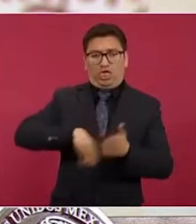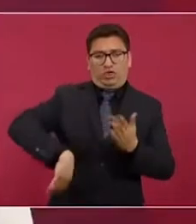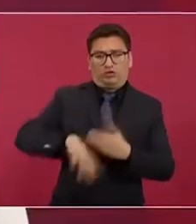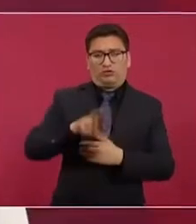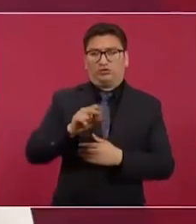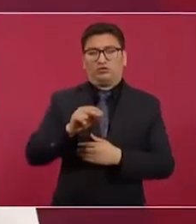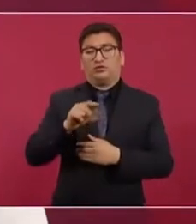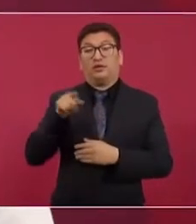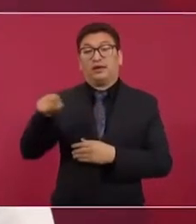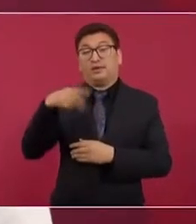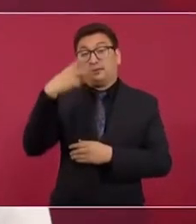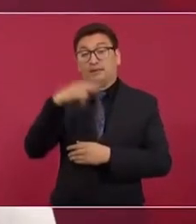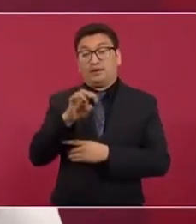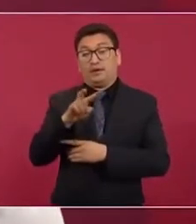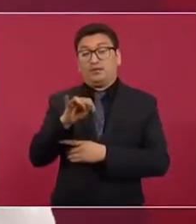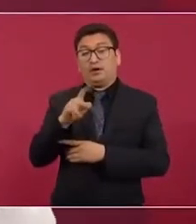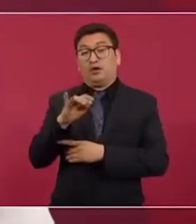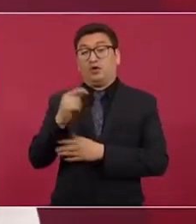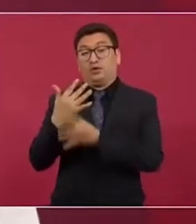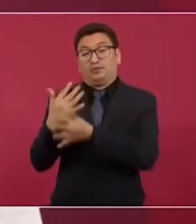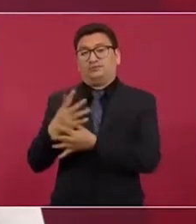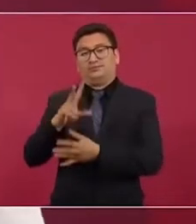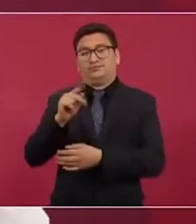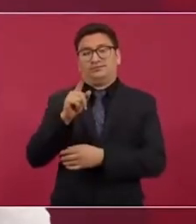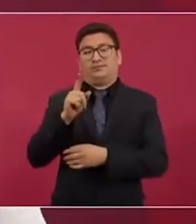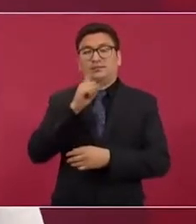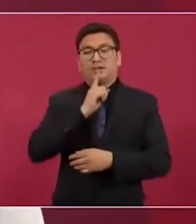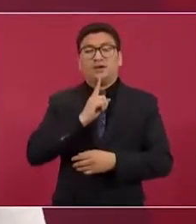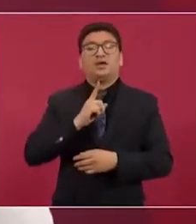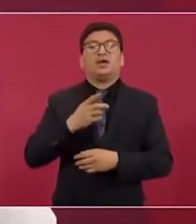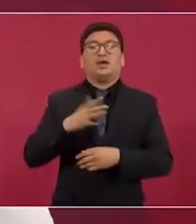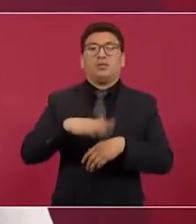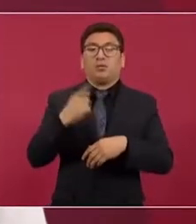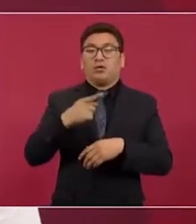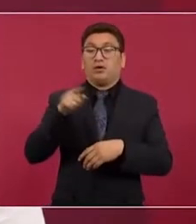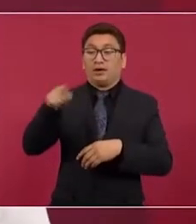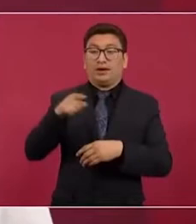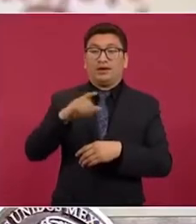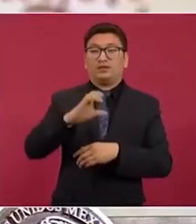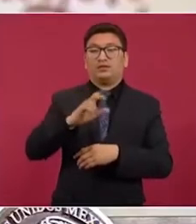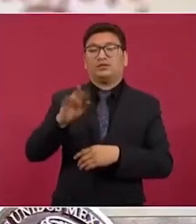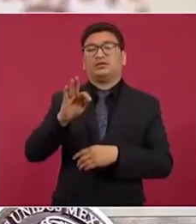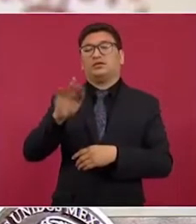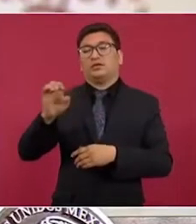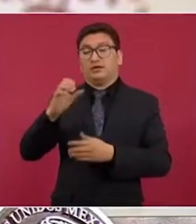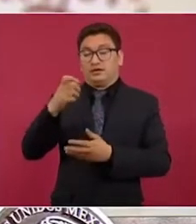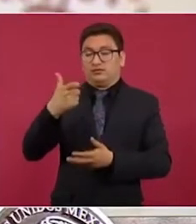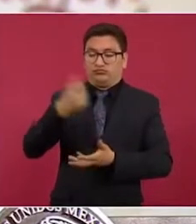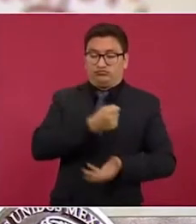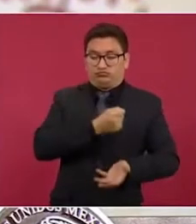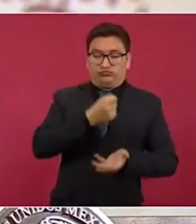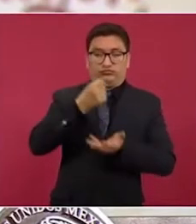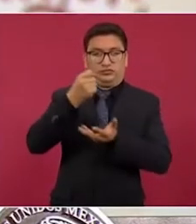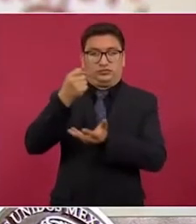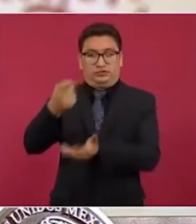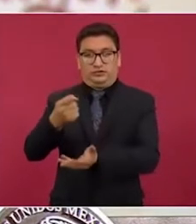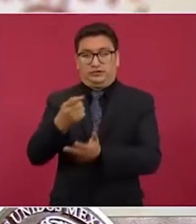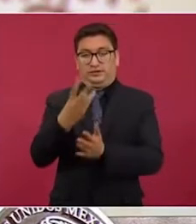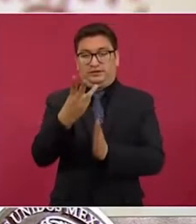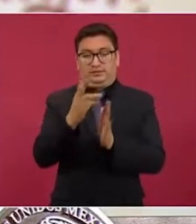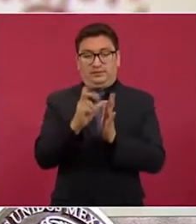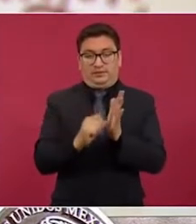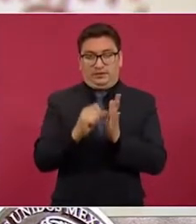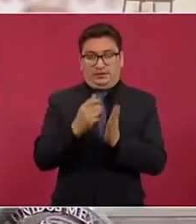México Evalúa. Al contrario, adelantó a la comisión parte de su presupuesto de tres meses